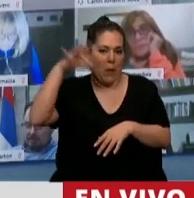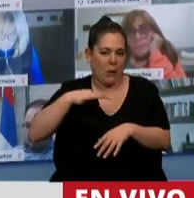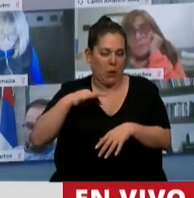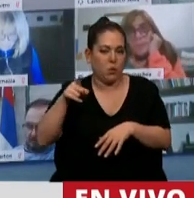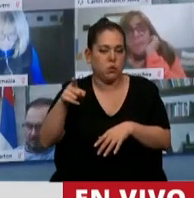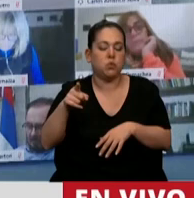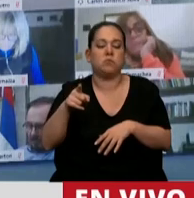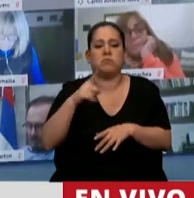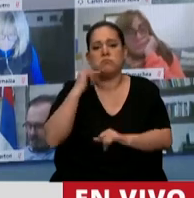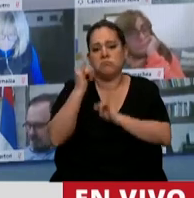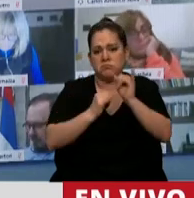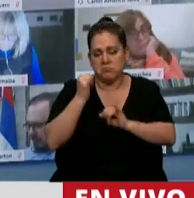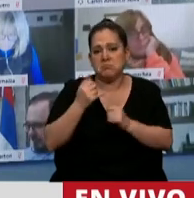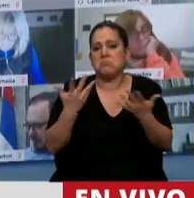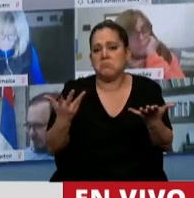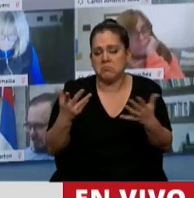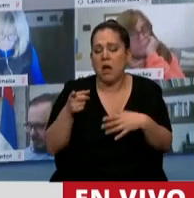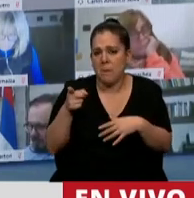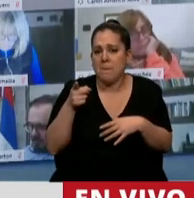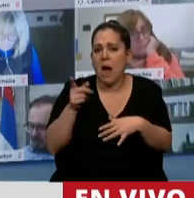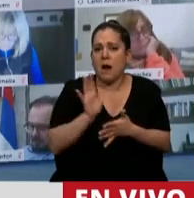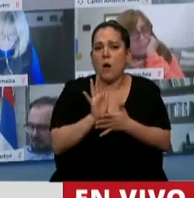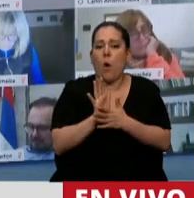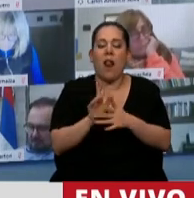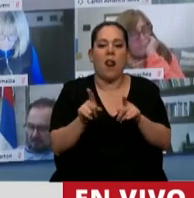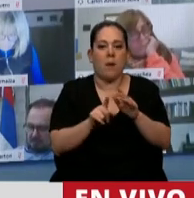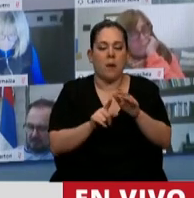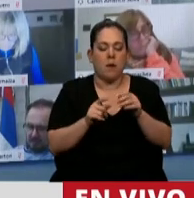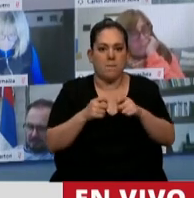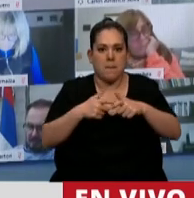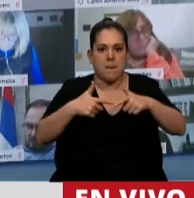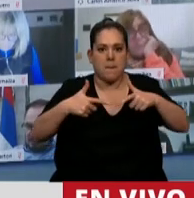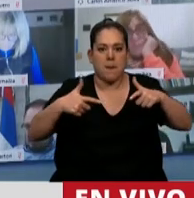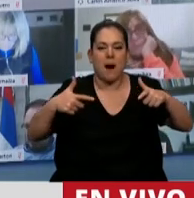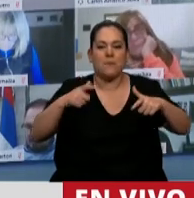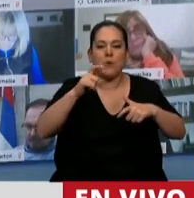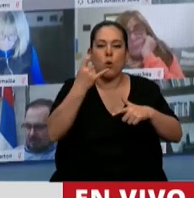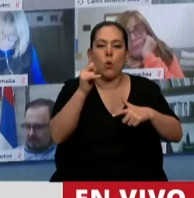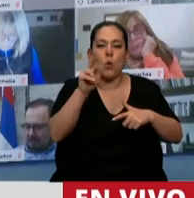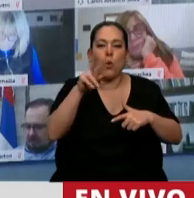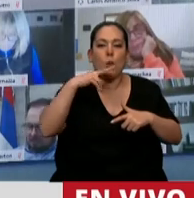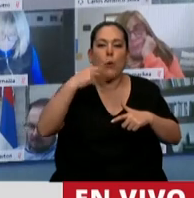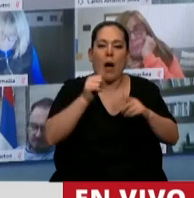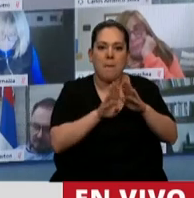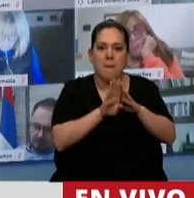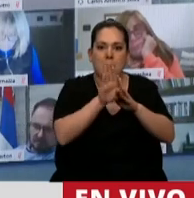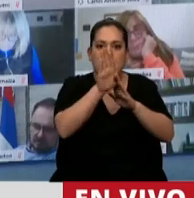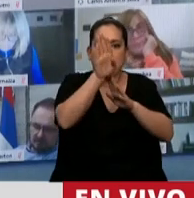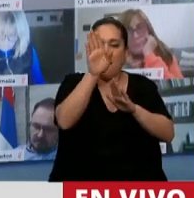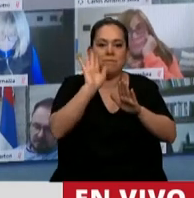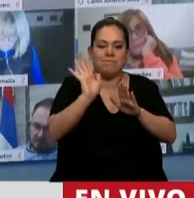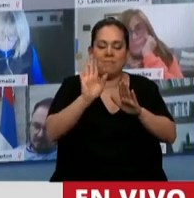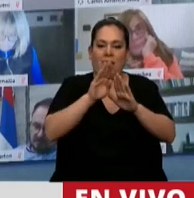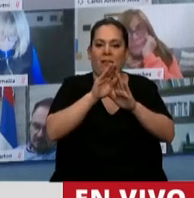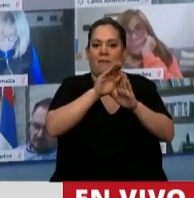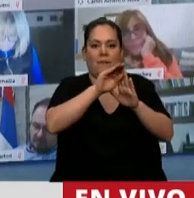Se justificó y era con el propósito de aplanar la famosa curva. Pero lamentablemente esta cuarentena que ya pasó